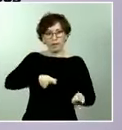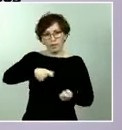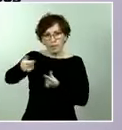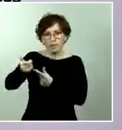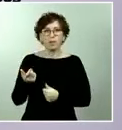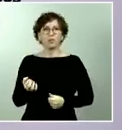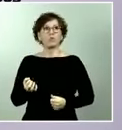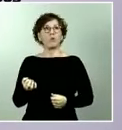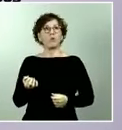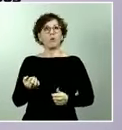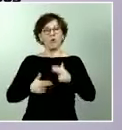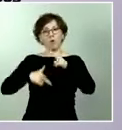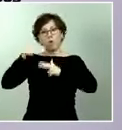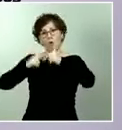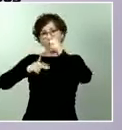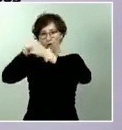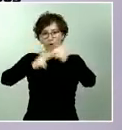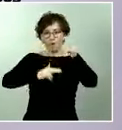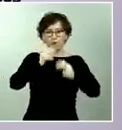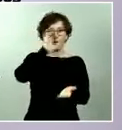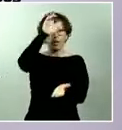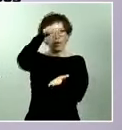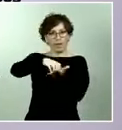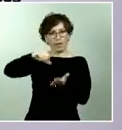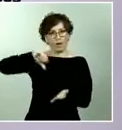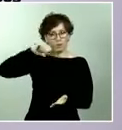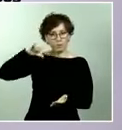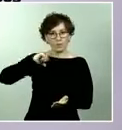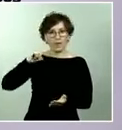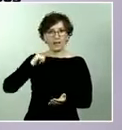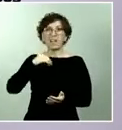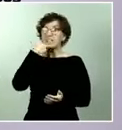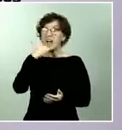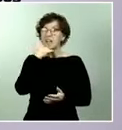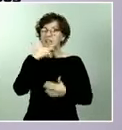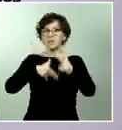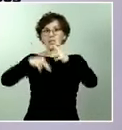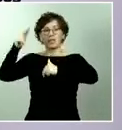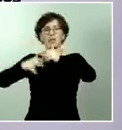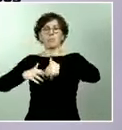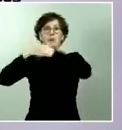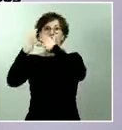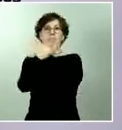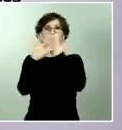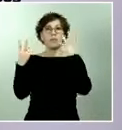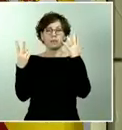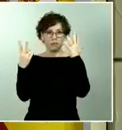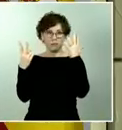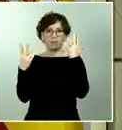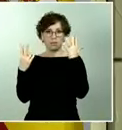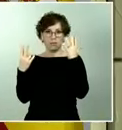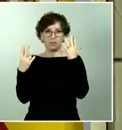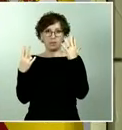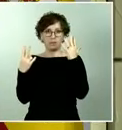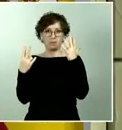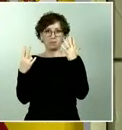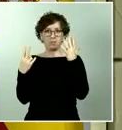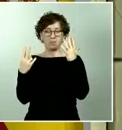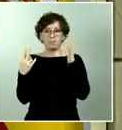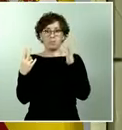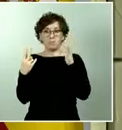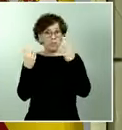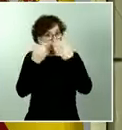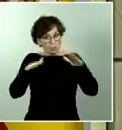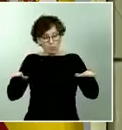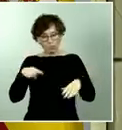hospitales de campaña que hemos tenido que construir casi 17 hospitales de campaña desde ese punto de vista seguiremos trabajando y siempre